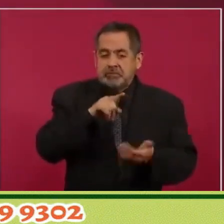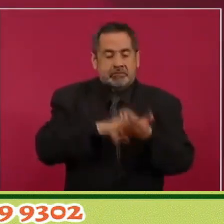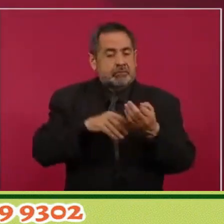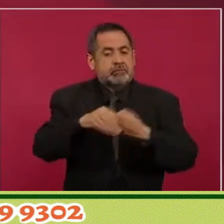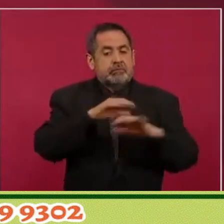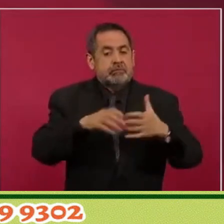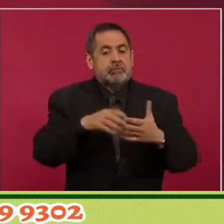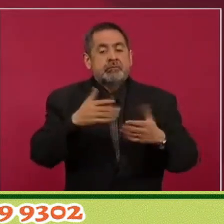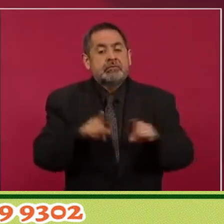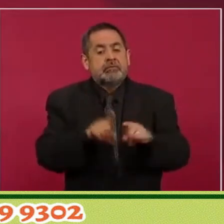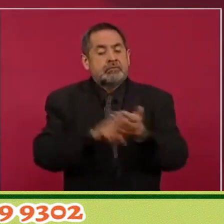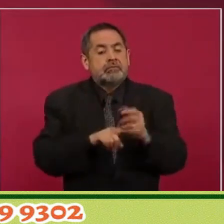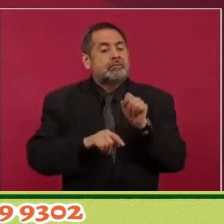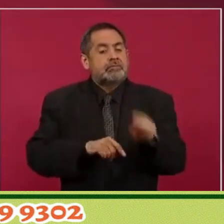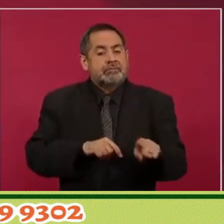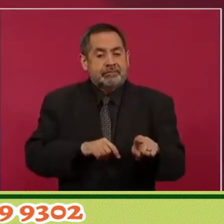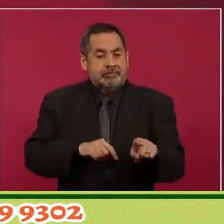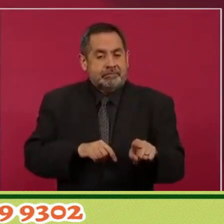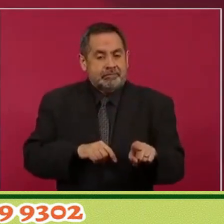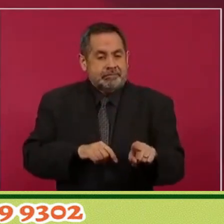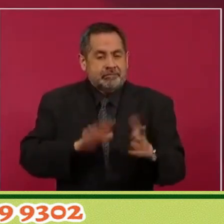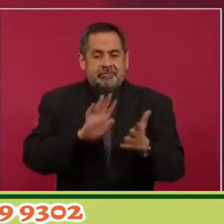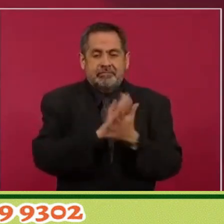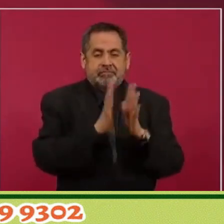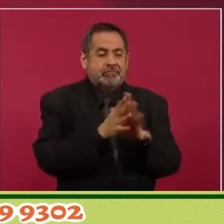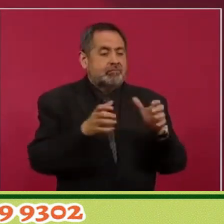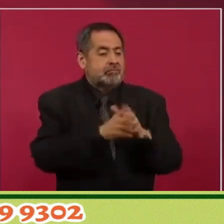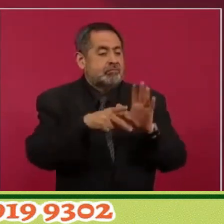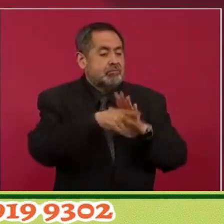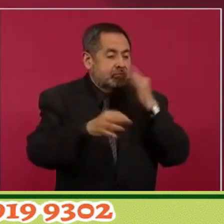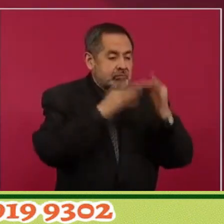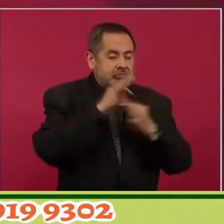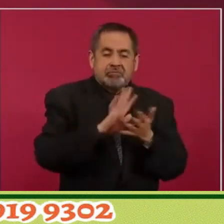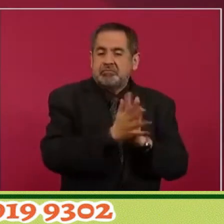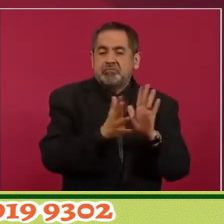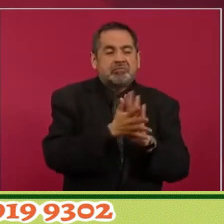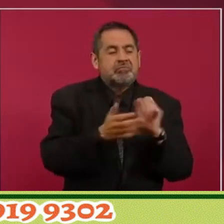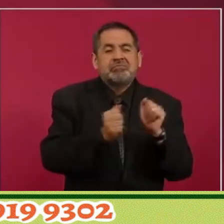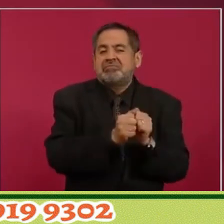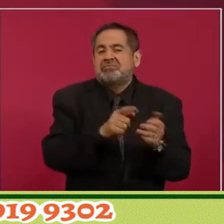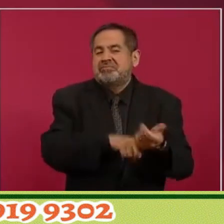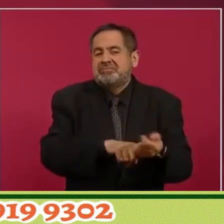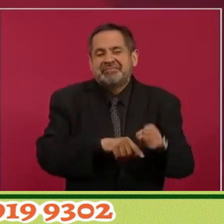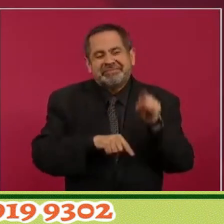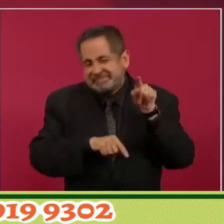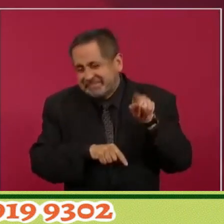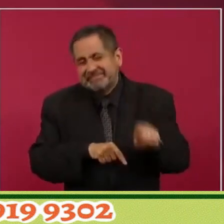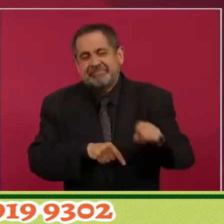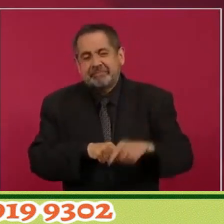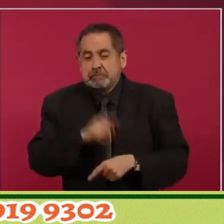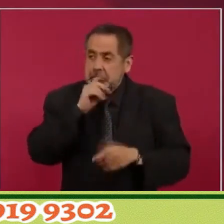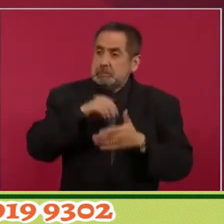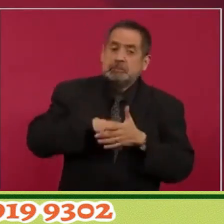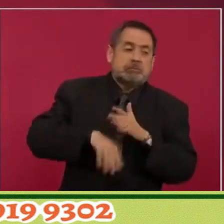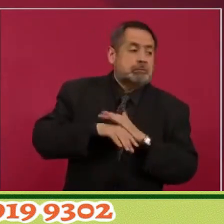de complicidad de los medios de información, porque